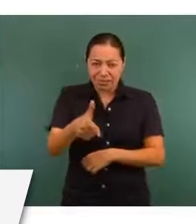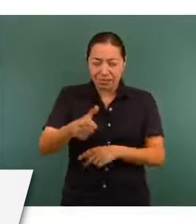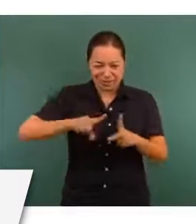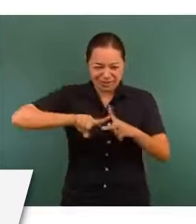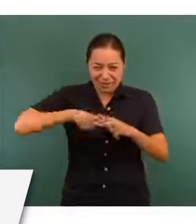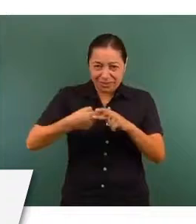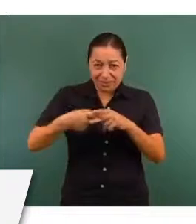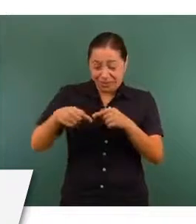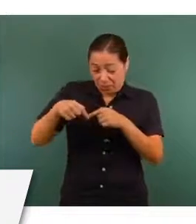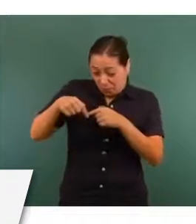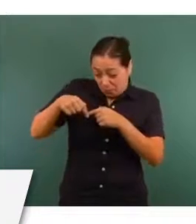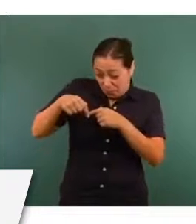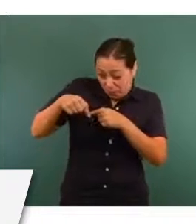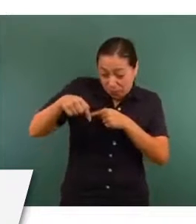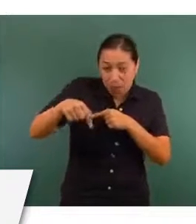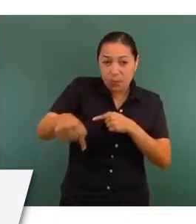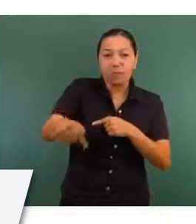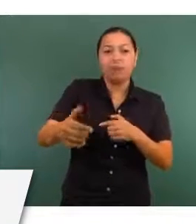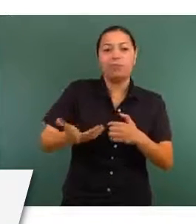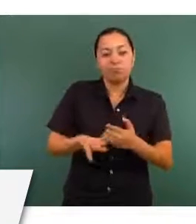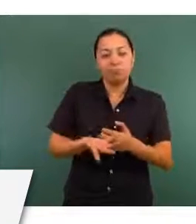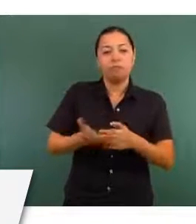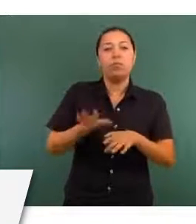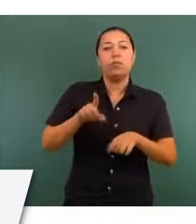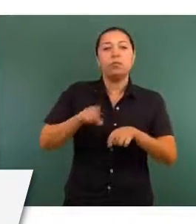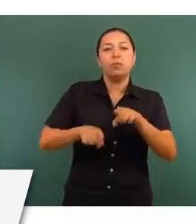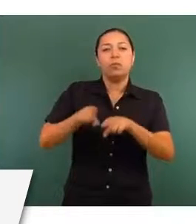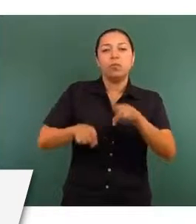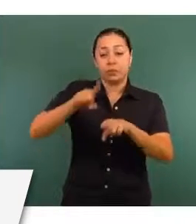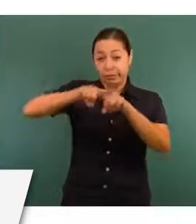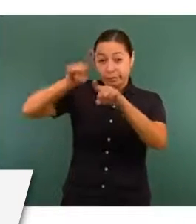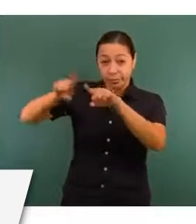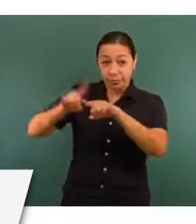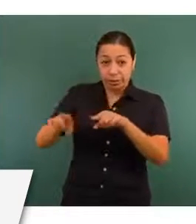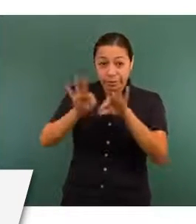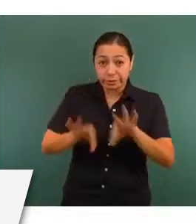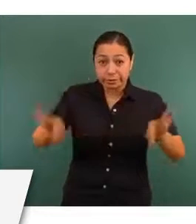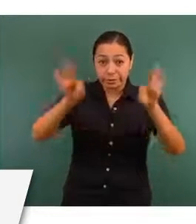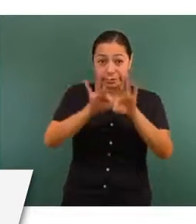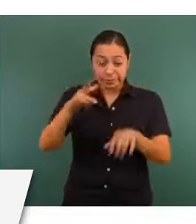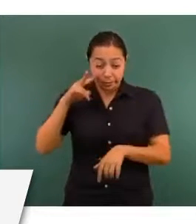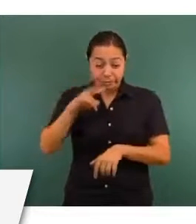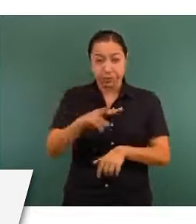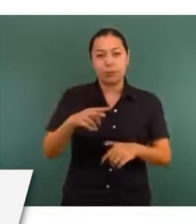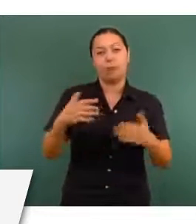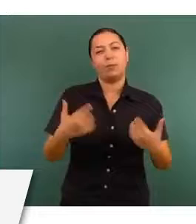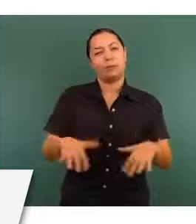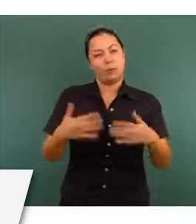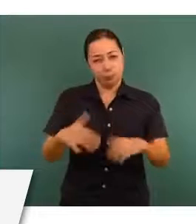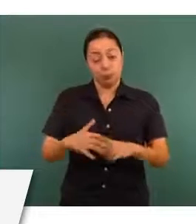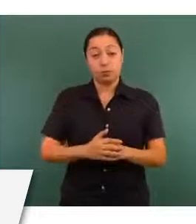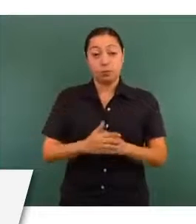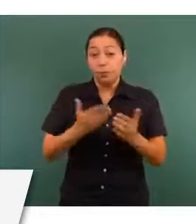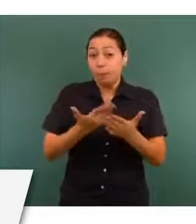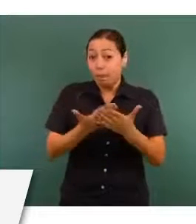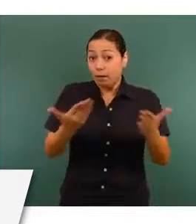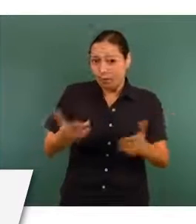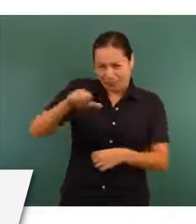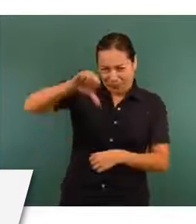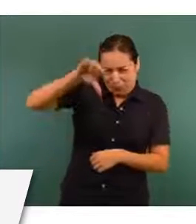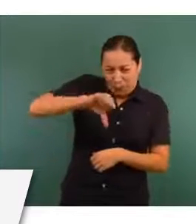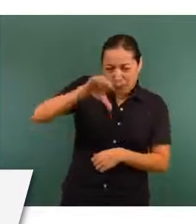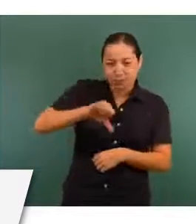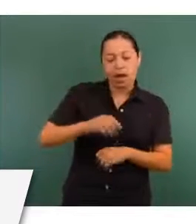ha habido una desaceleración muy importante en este delito. Hoy, de